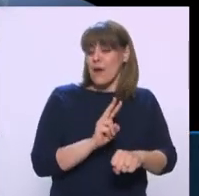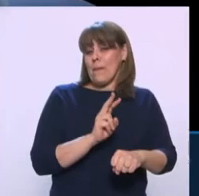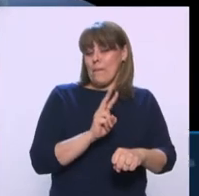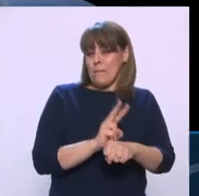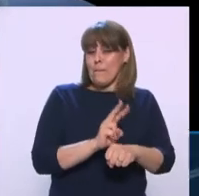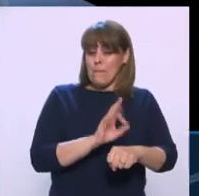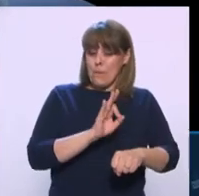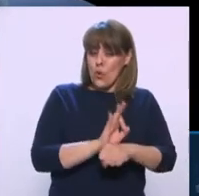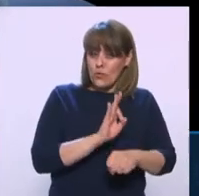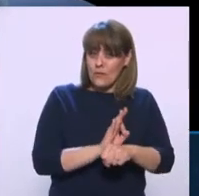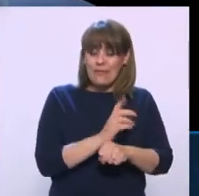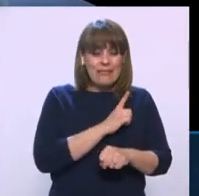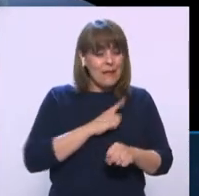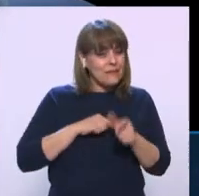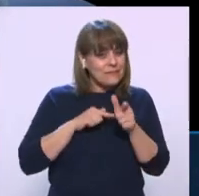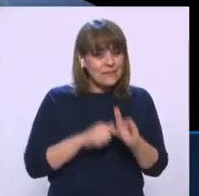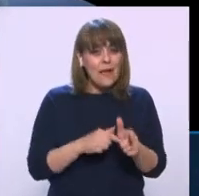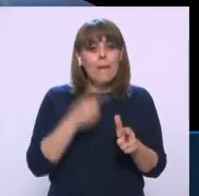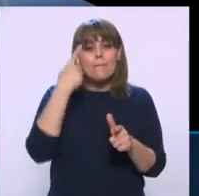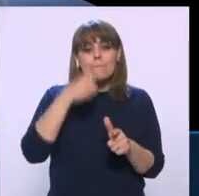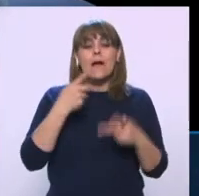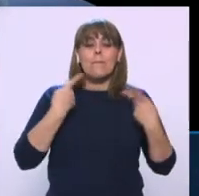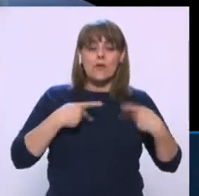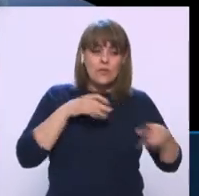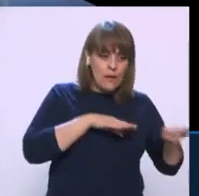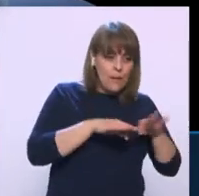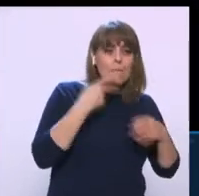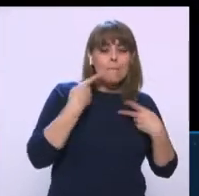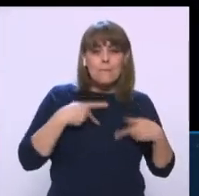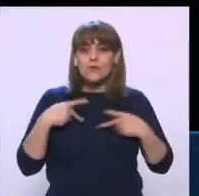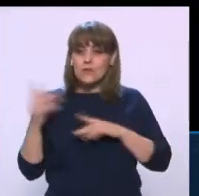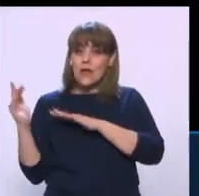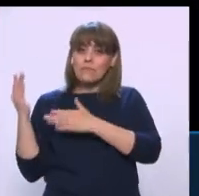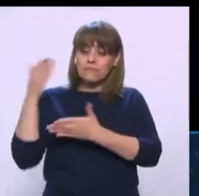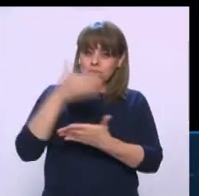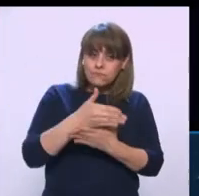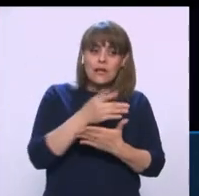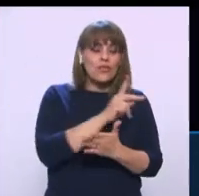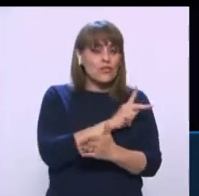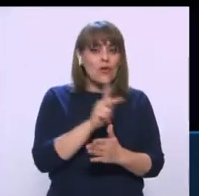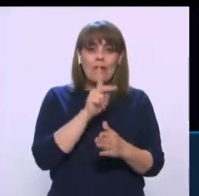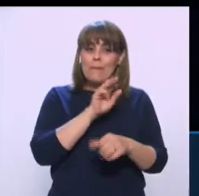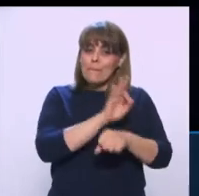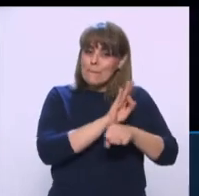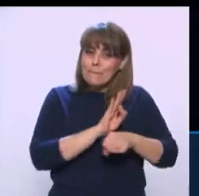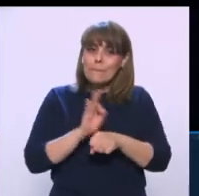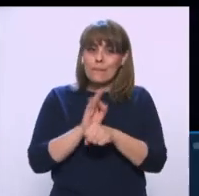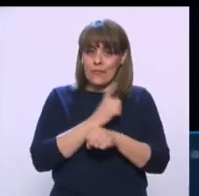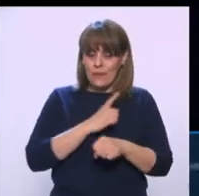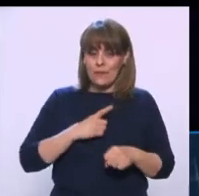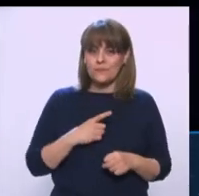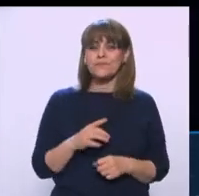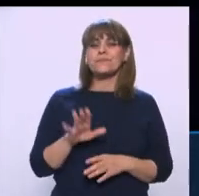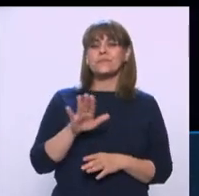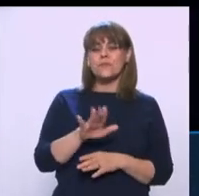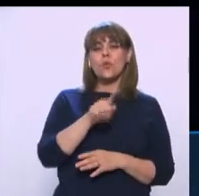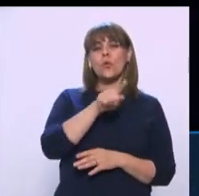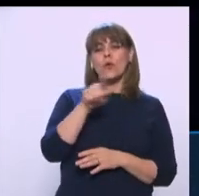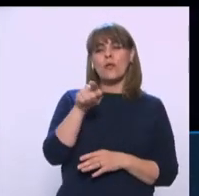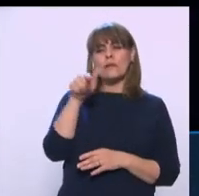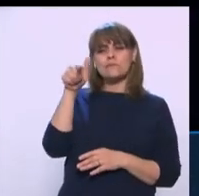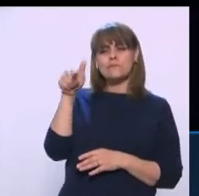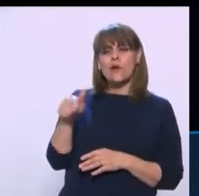protección a sus trabajadores y a sus usuarios. Secretaria, ¿se identifica qué tipo de situaciones